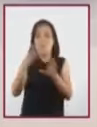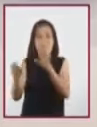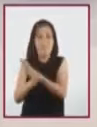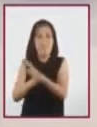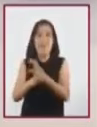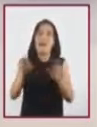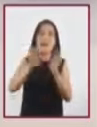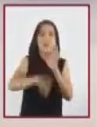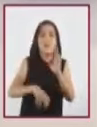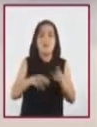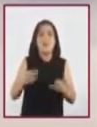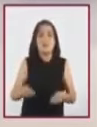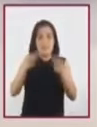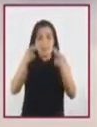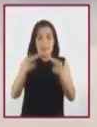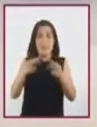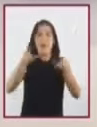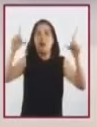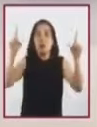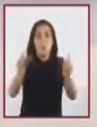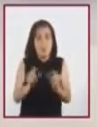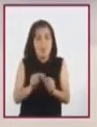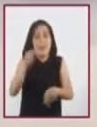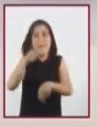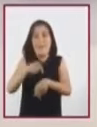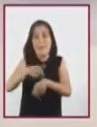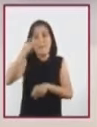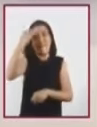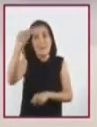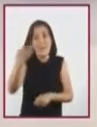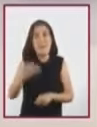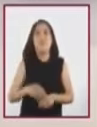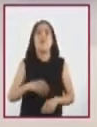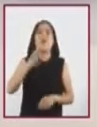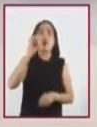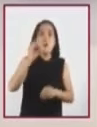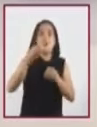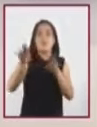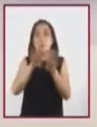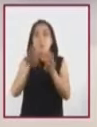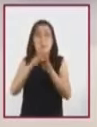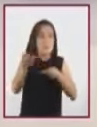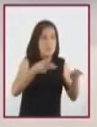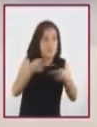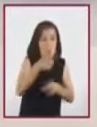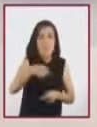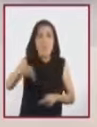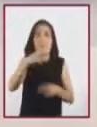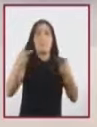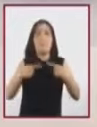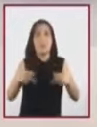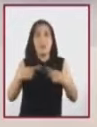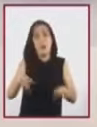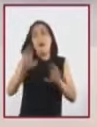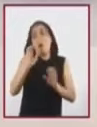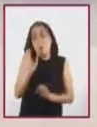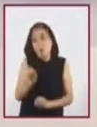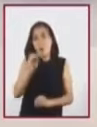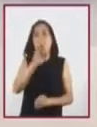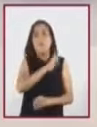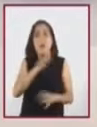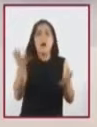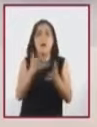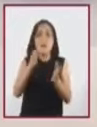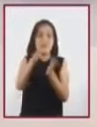como en su gestión, reducción de tiempos con eficacia, en la organización de las personas, o bien, en el